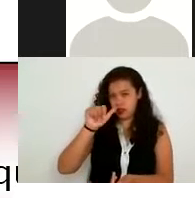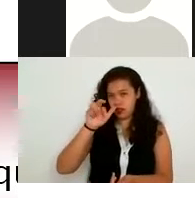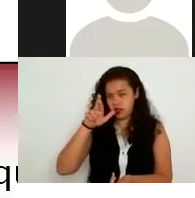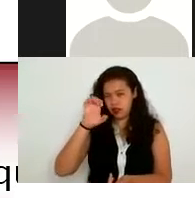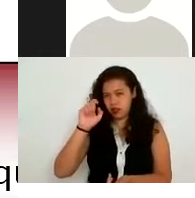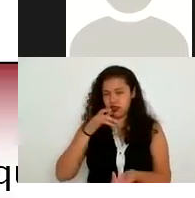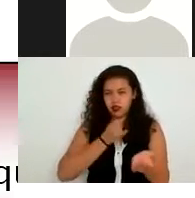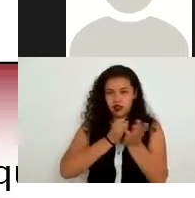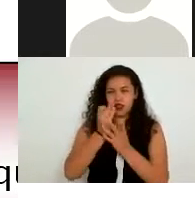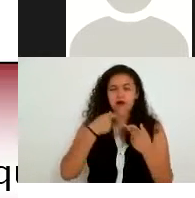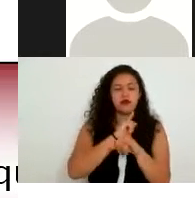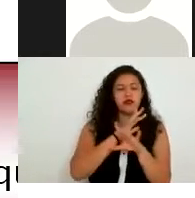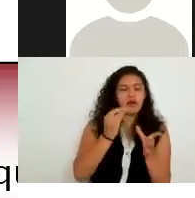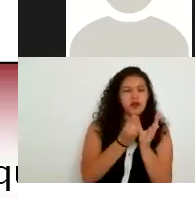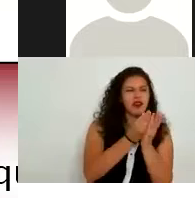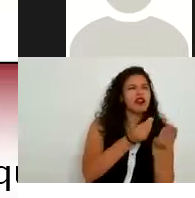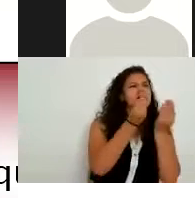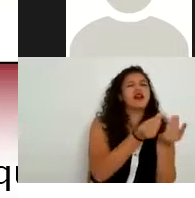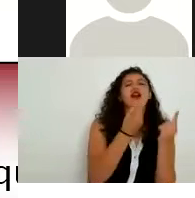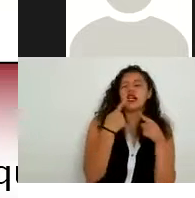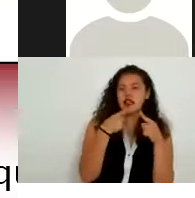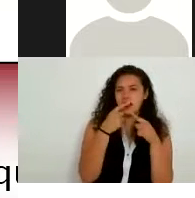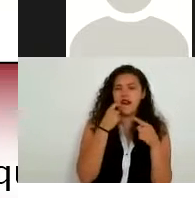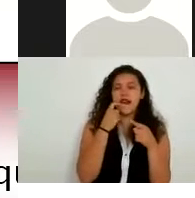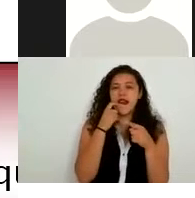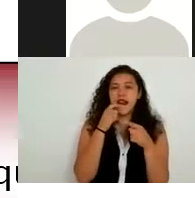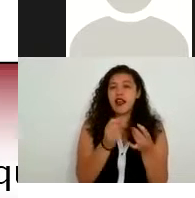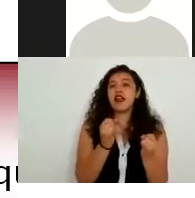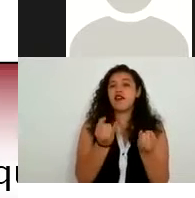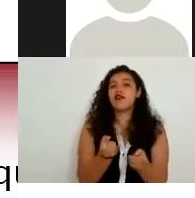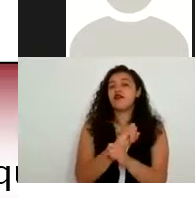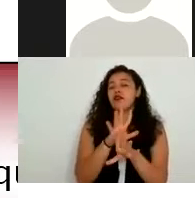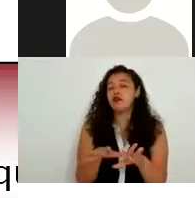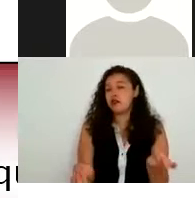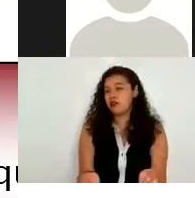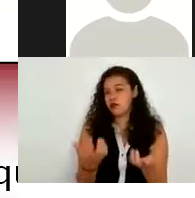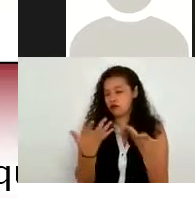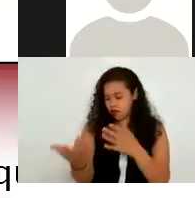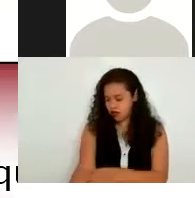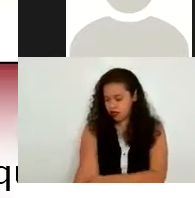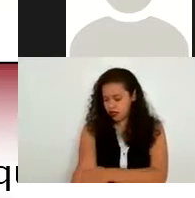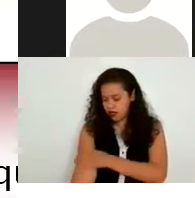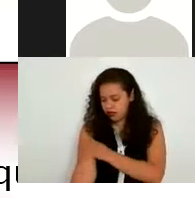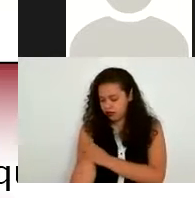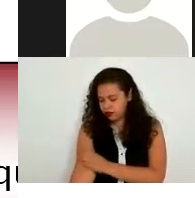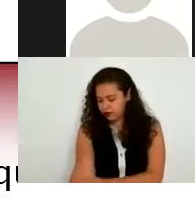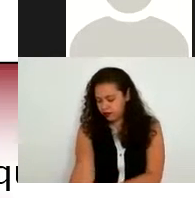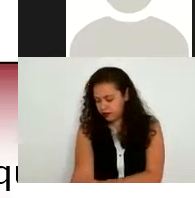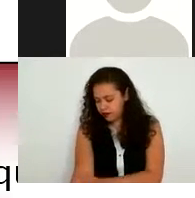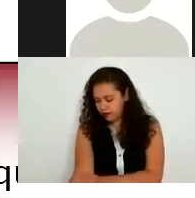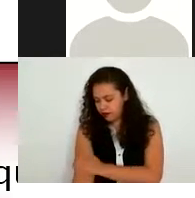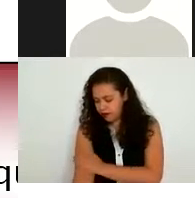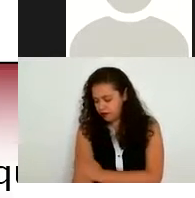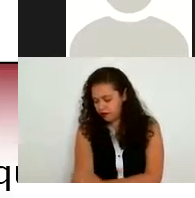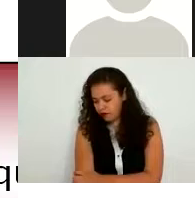personales qué datos personales proporciono entonces si yo se los